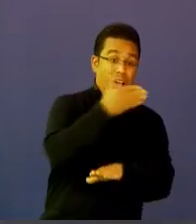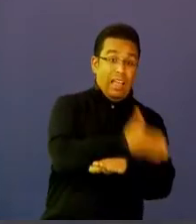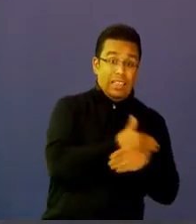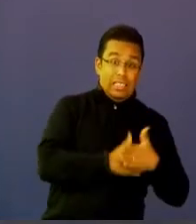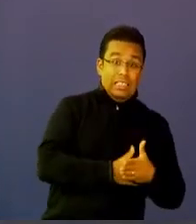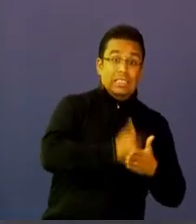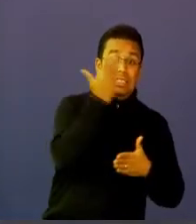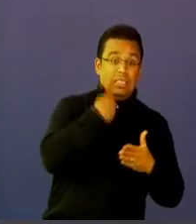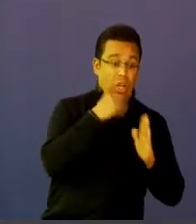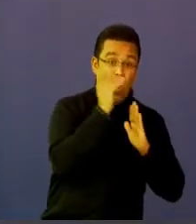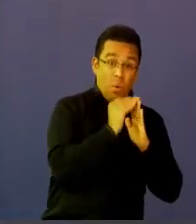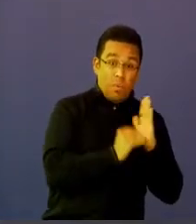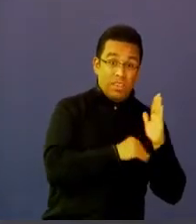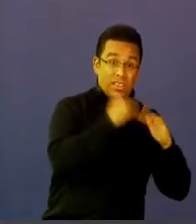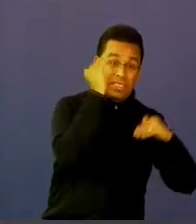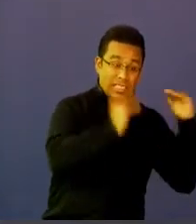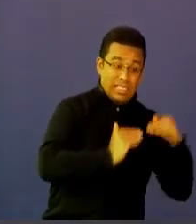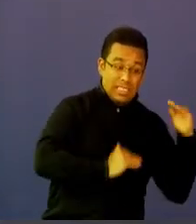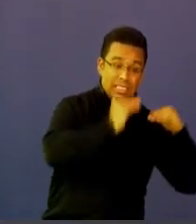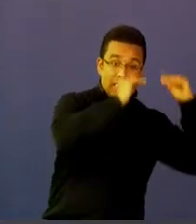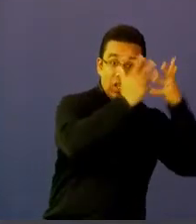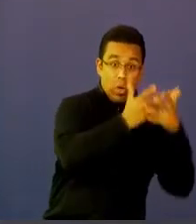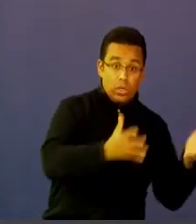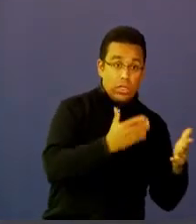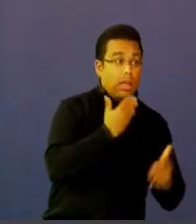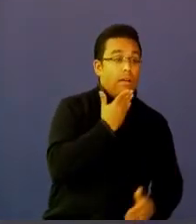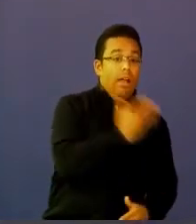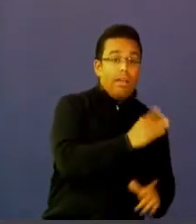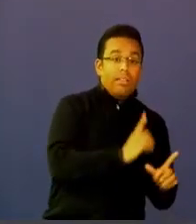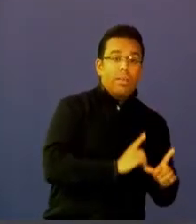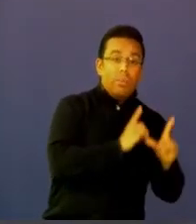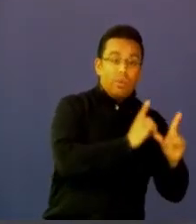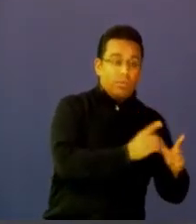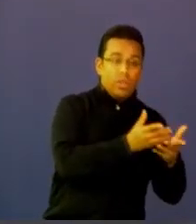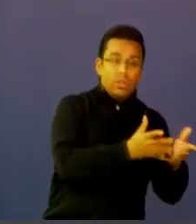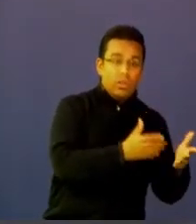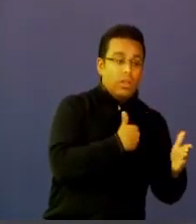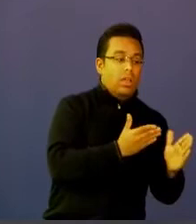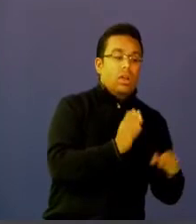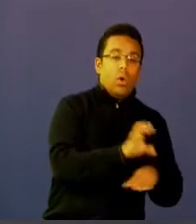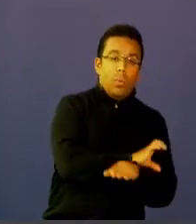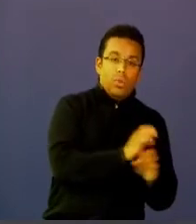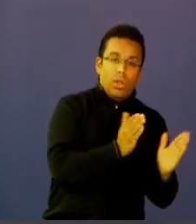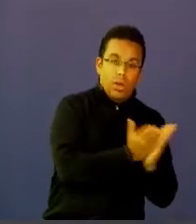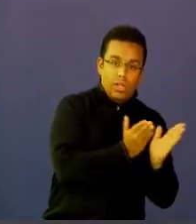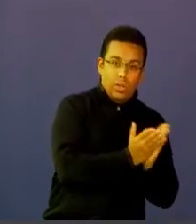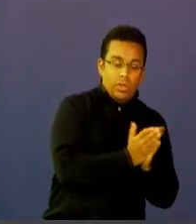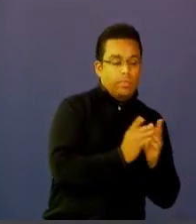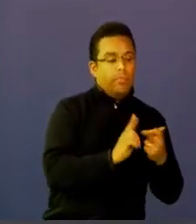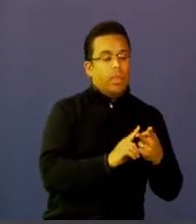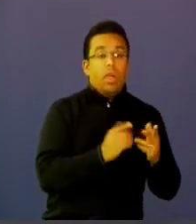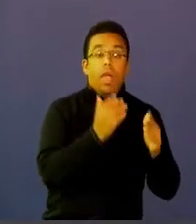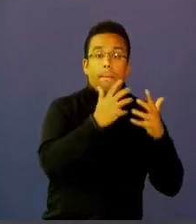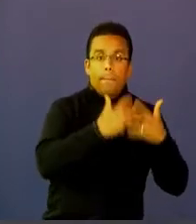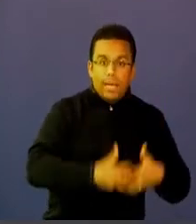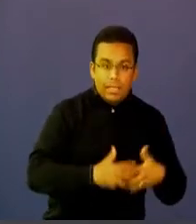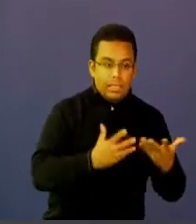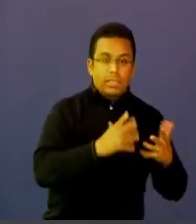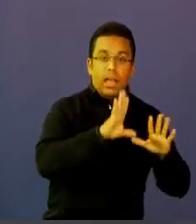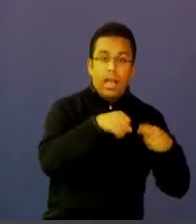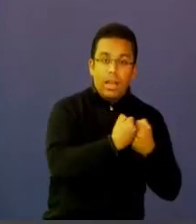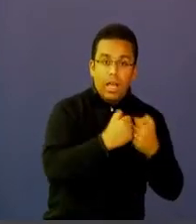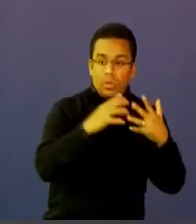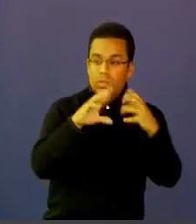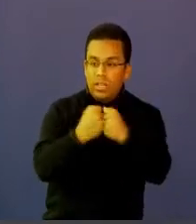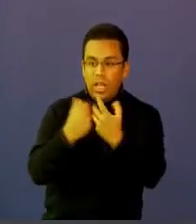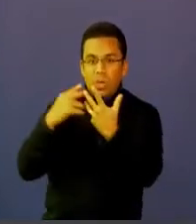últimos años hemos fortalecido gracias a los diplomados de computadores para educar, gracias a otras empresas y a otros aliados que han hecho